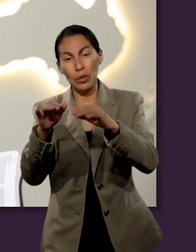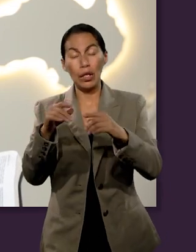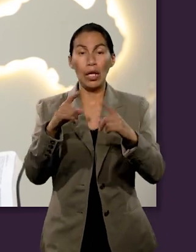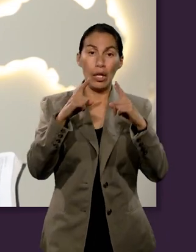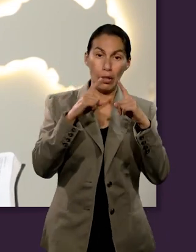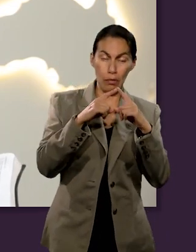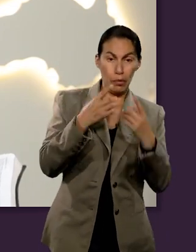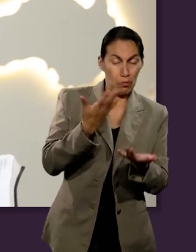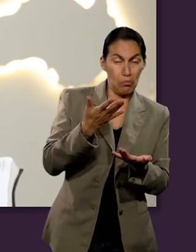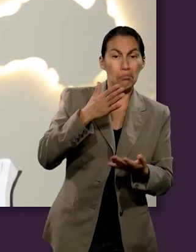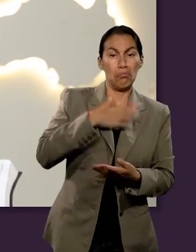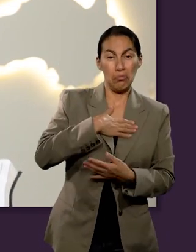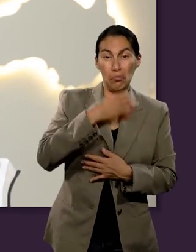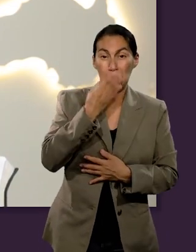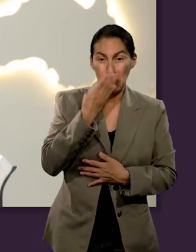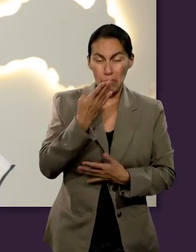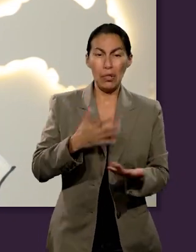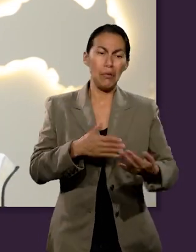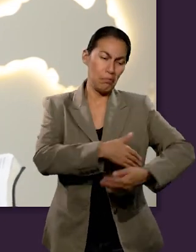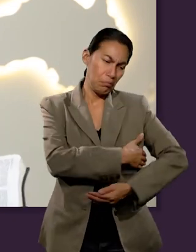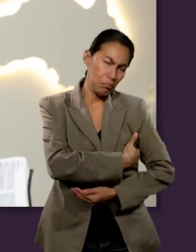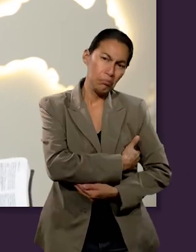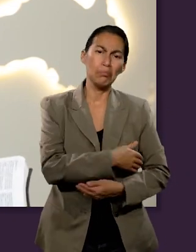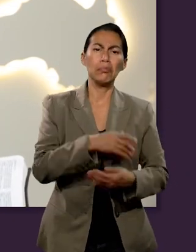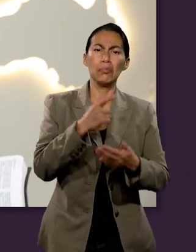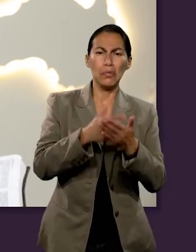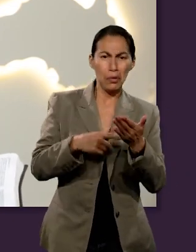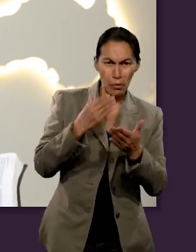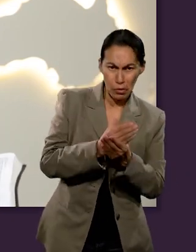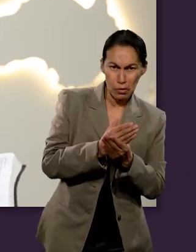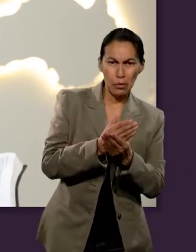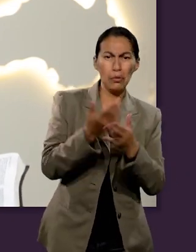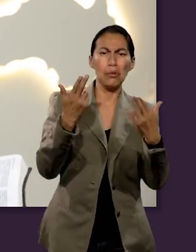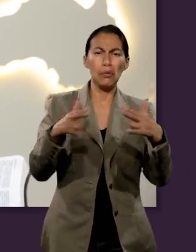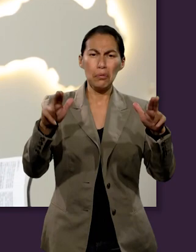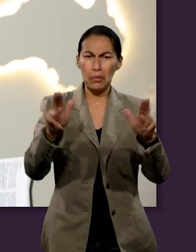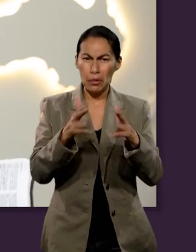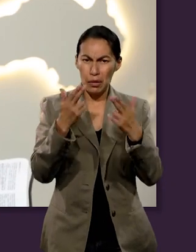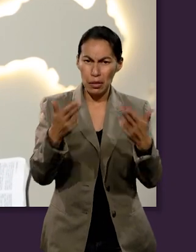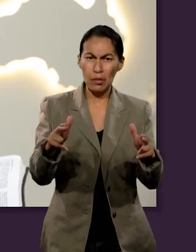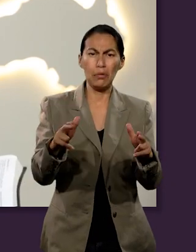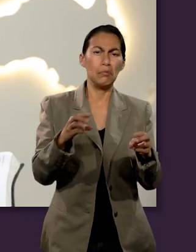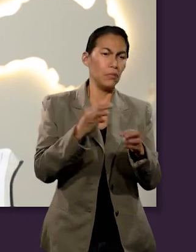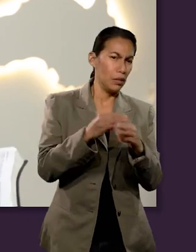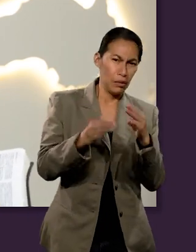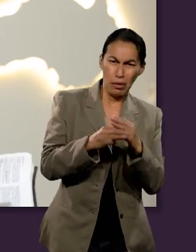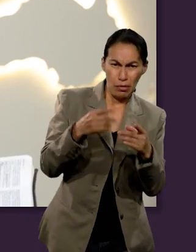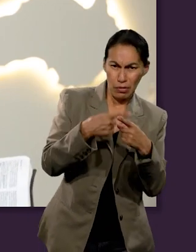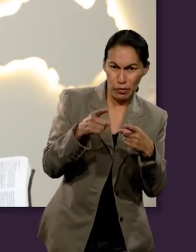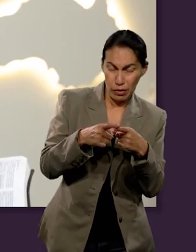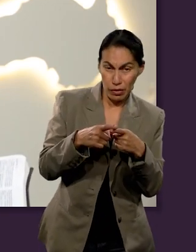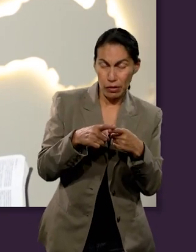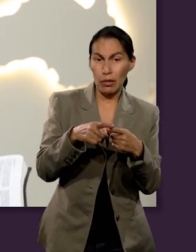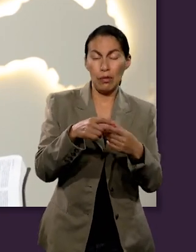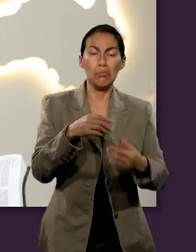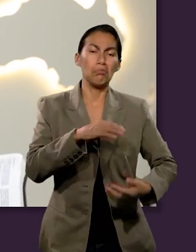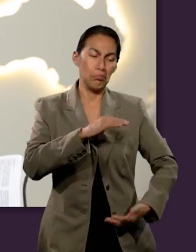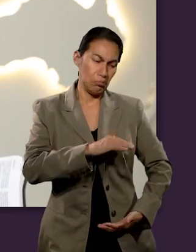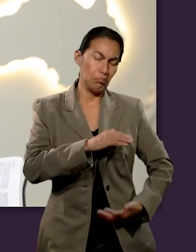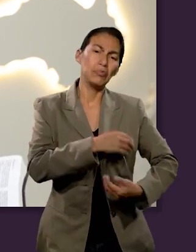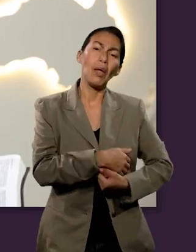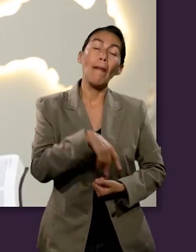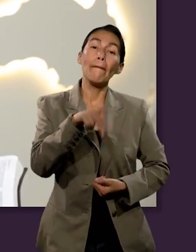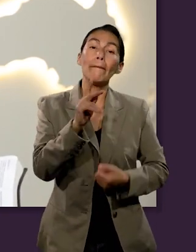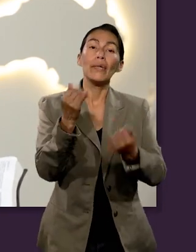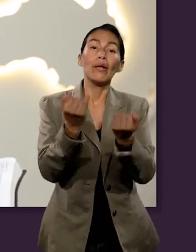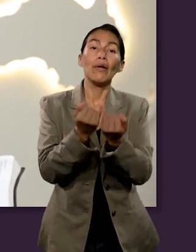iglesia, traemos nuestra Biblia, traemos nuestro inario, traemos nuestra lección, traemos nuestros materiales, pero